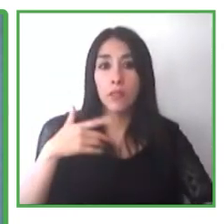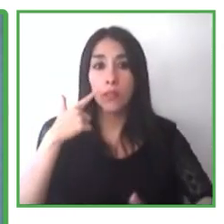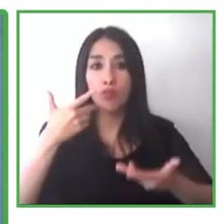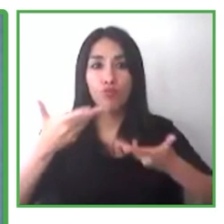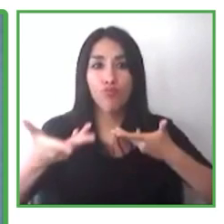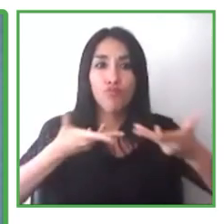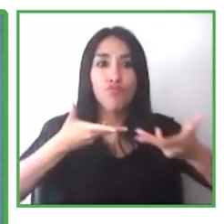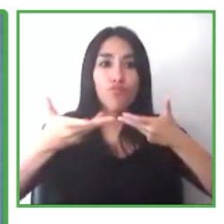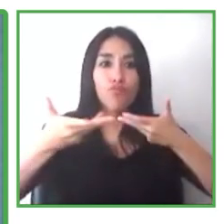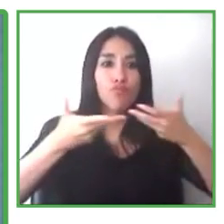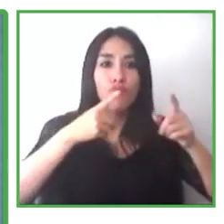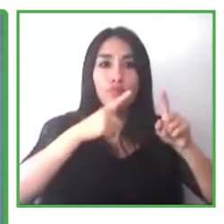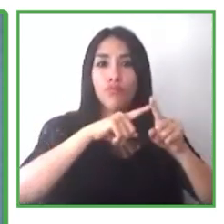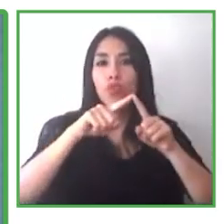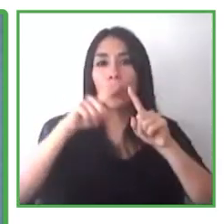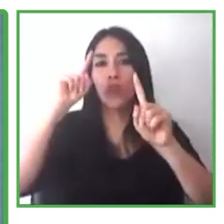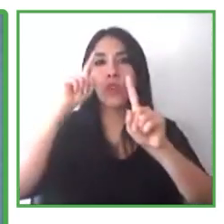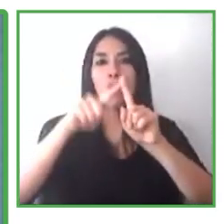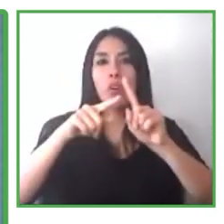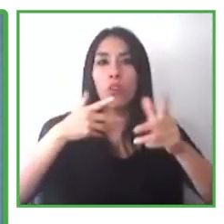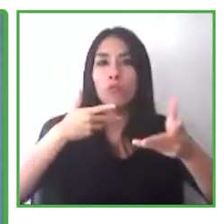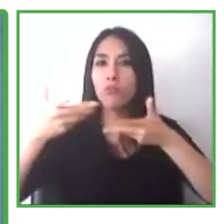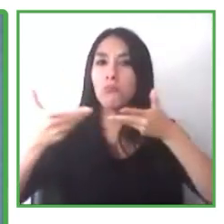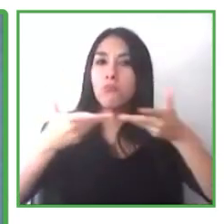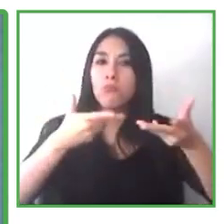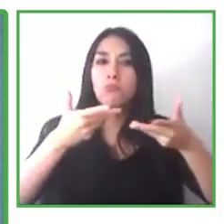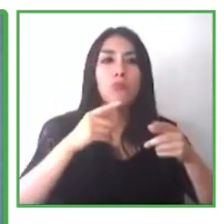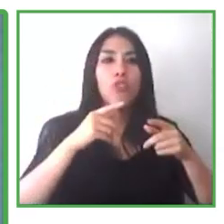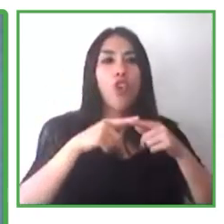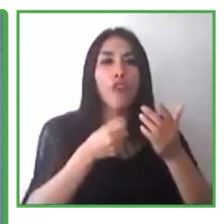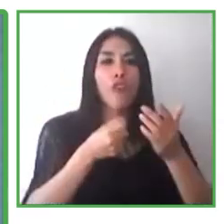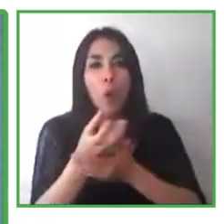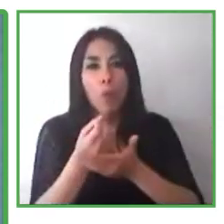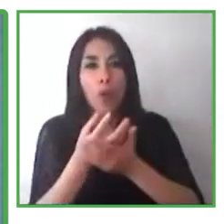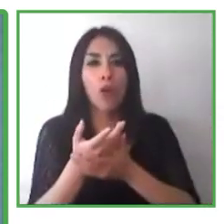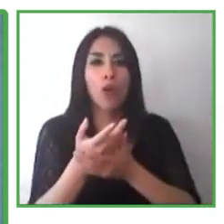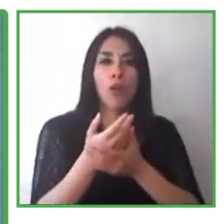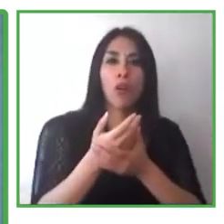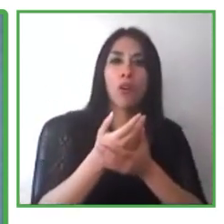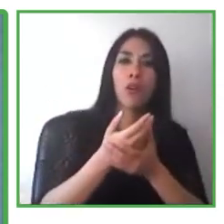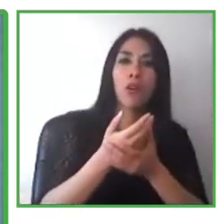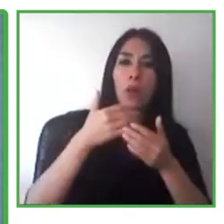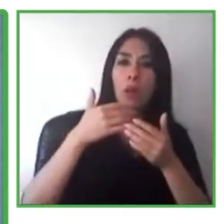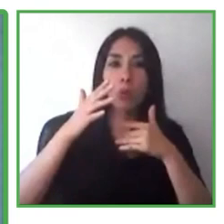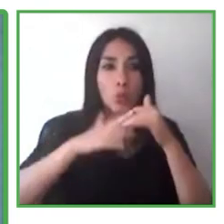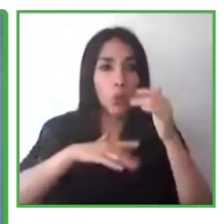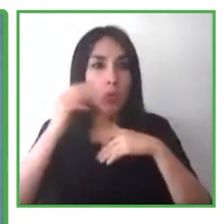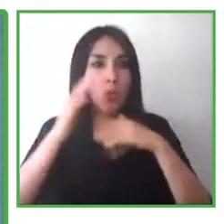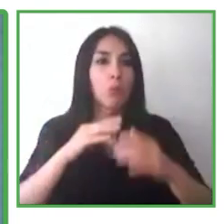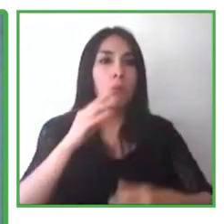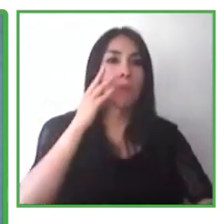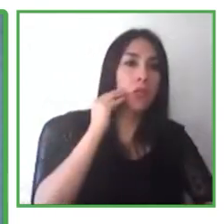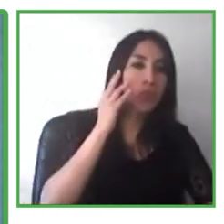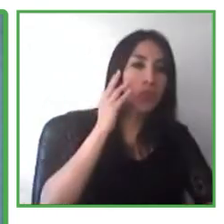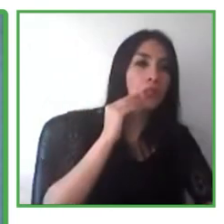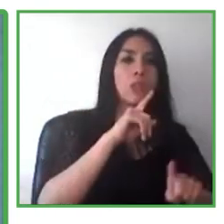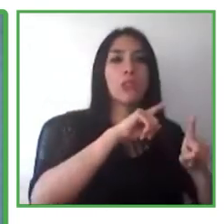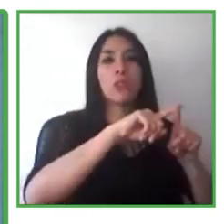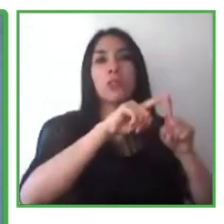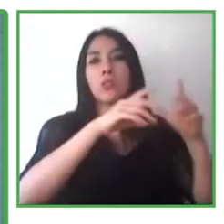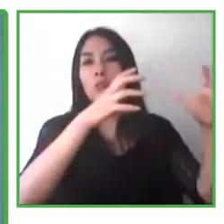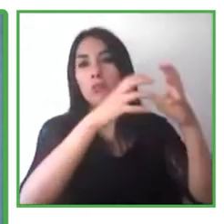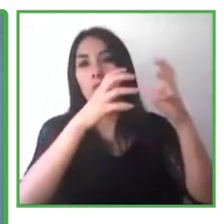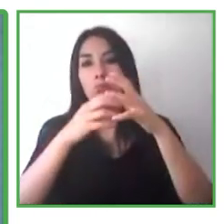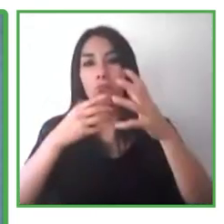nosotros. Compartimos información, compartimos herramientas, compartimos experiencias, etc. Y